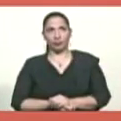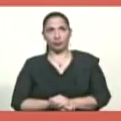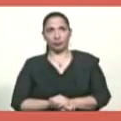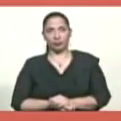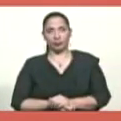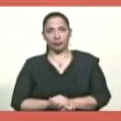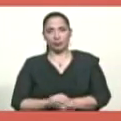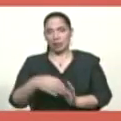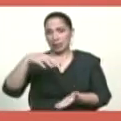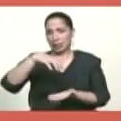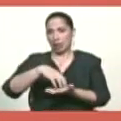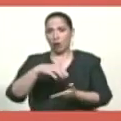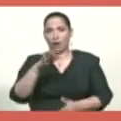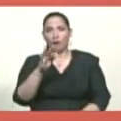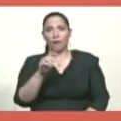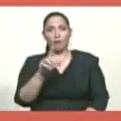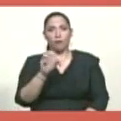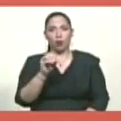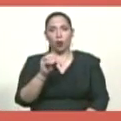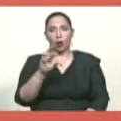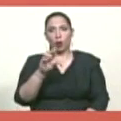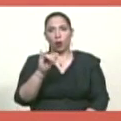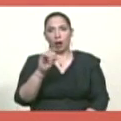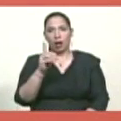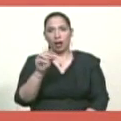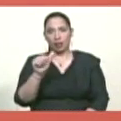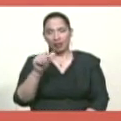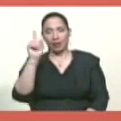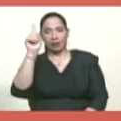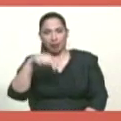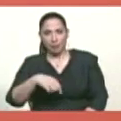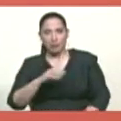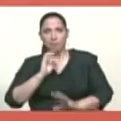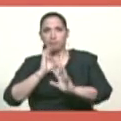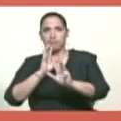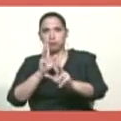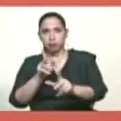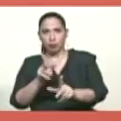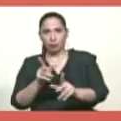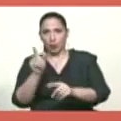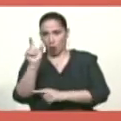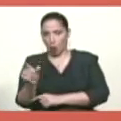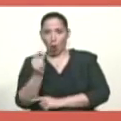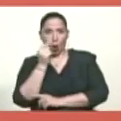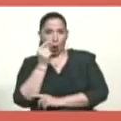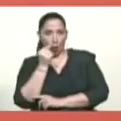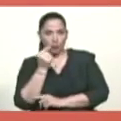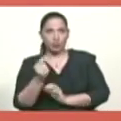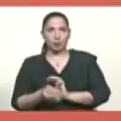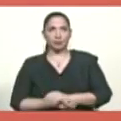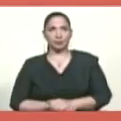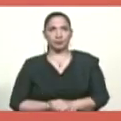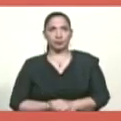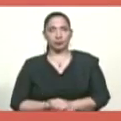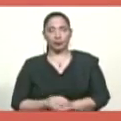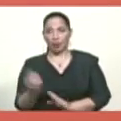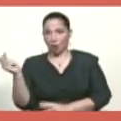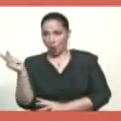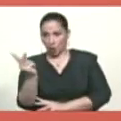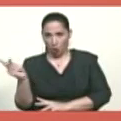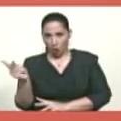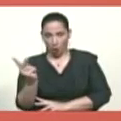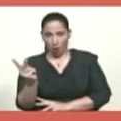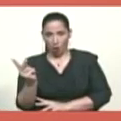Florida. Pero además menciona García Palomo confiesa que estos oficiales